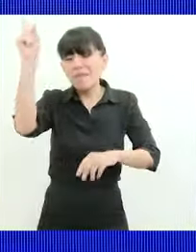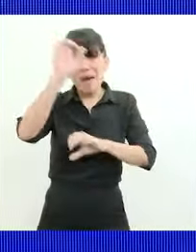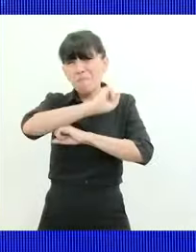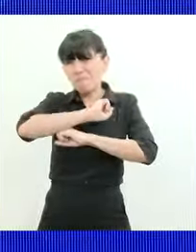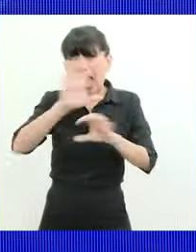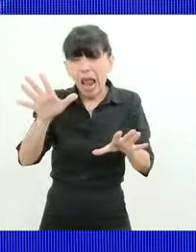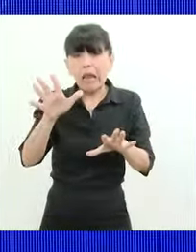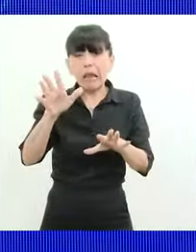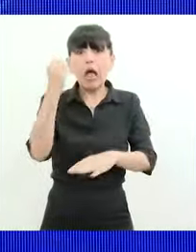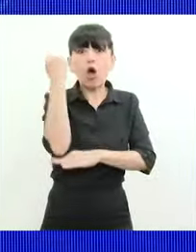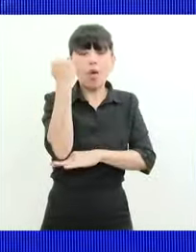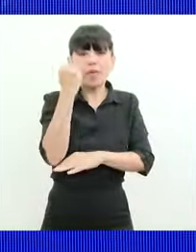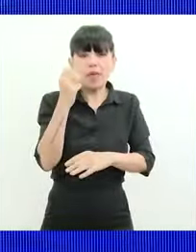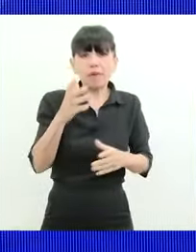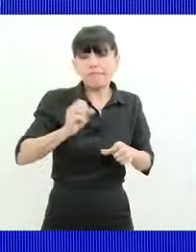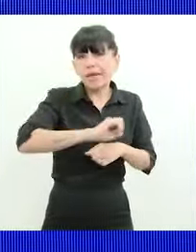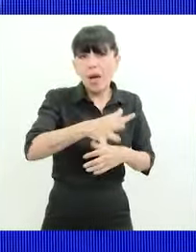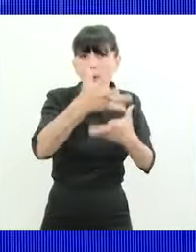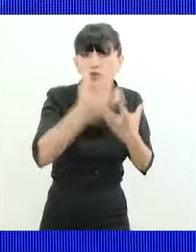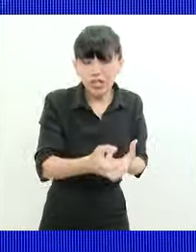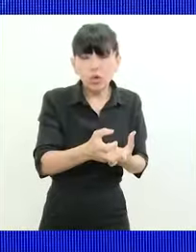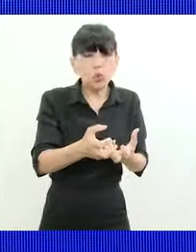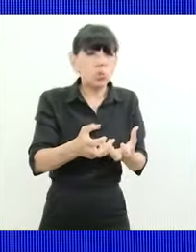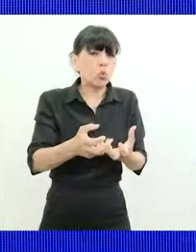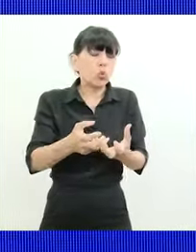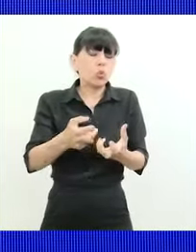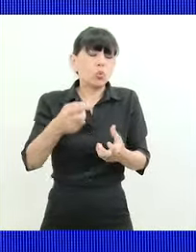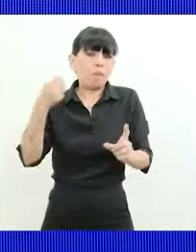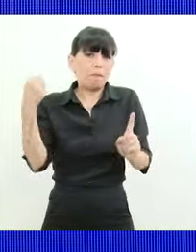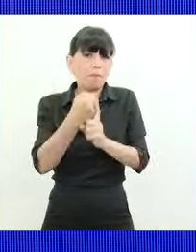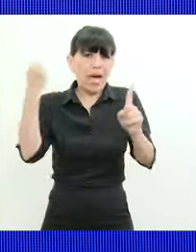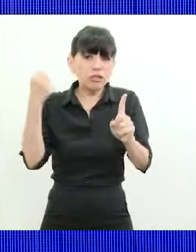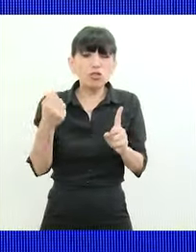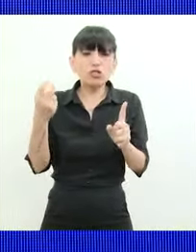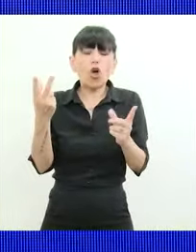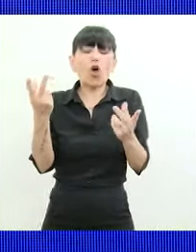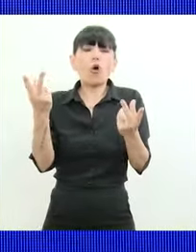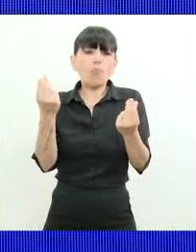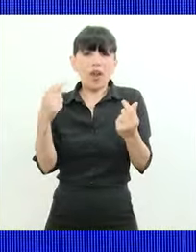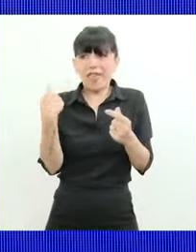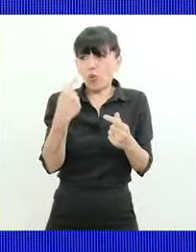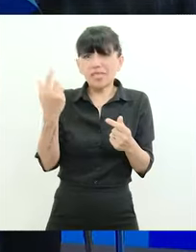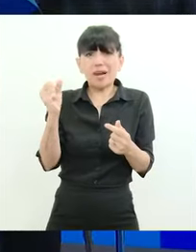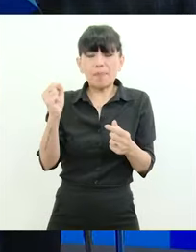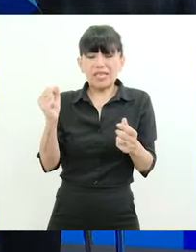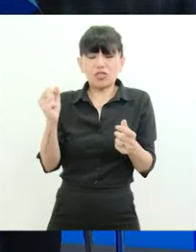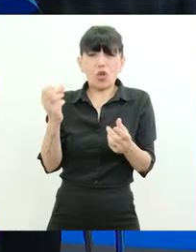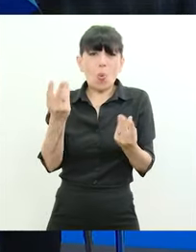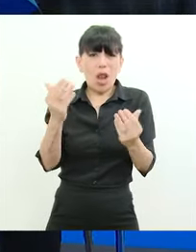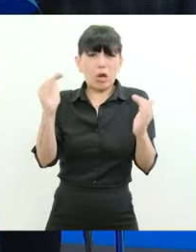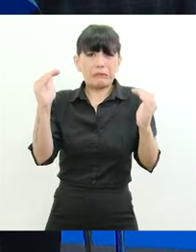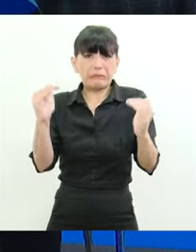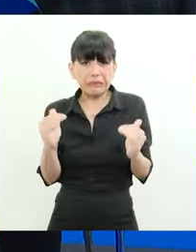brutal en la economía argentina que devalúa nuestra moneda que nos hace perder capacidad de crédito pero que además